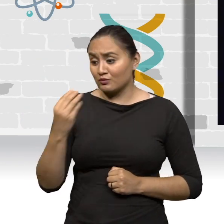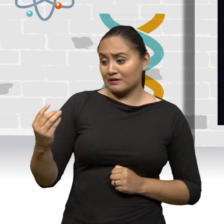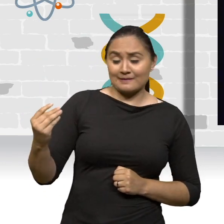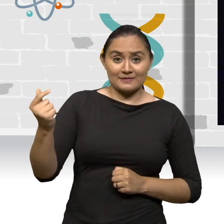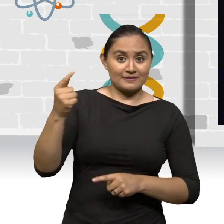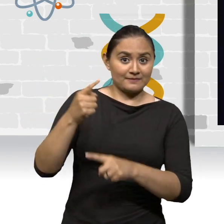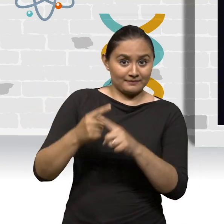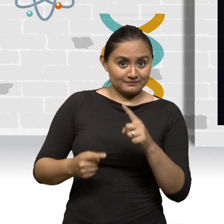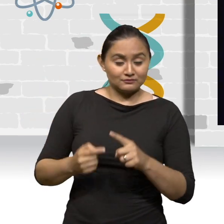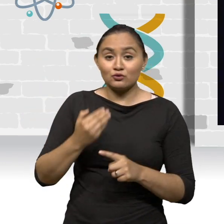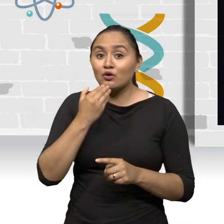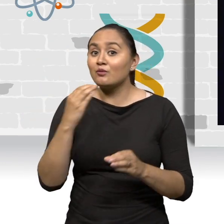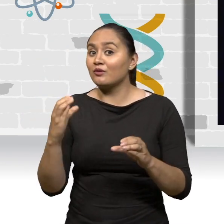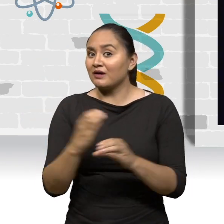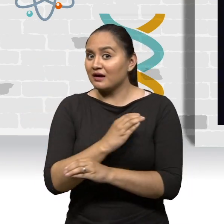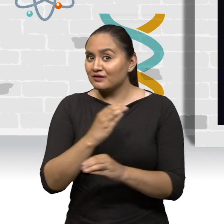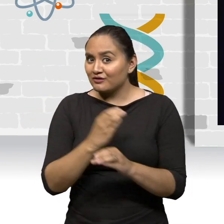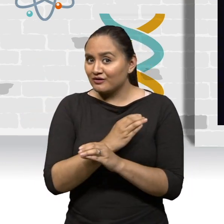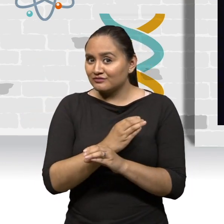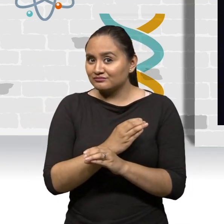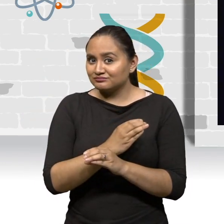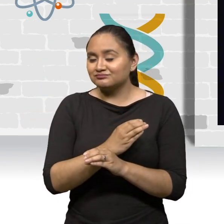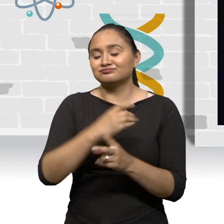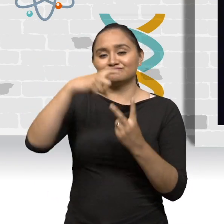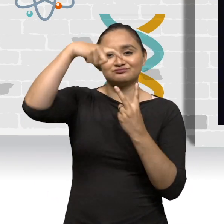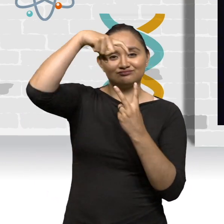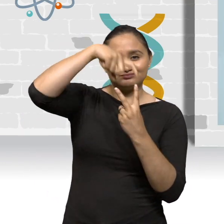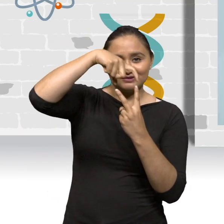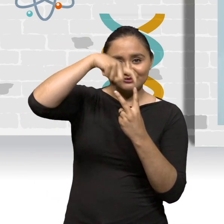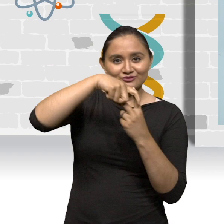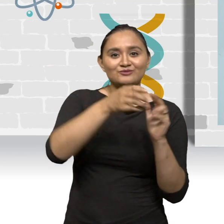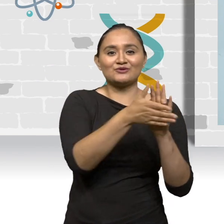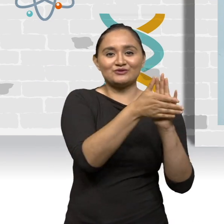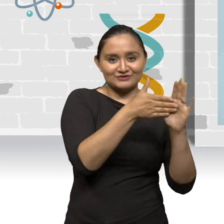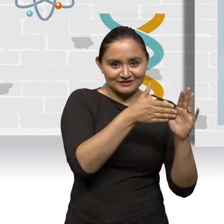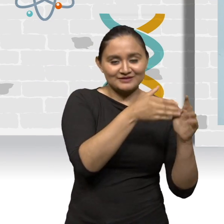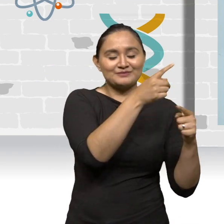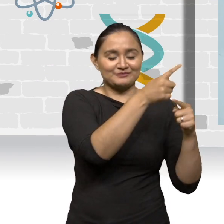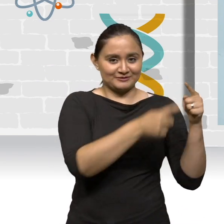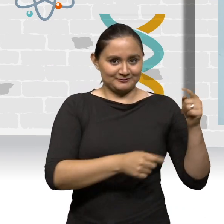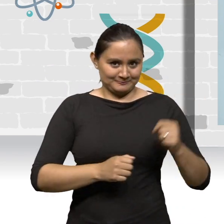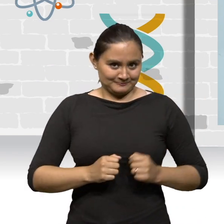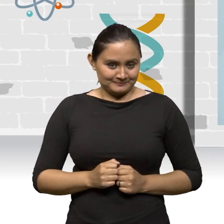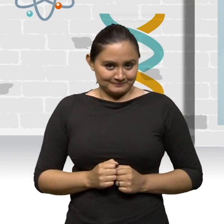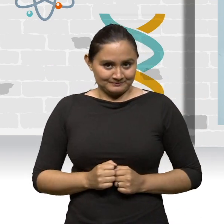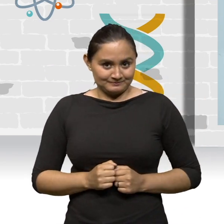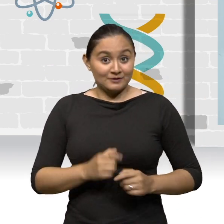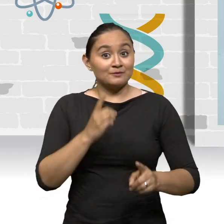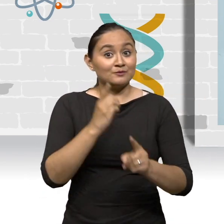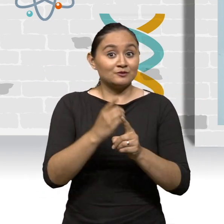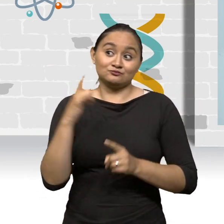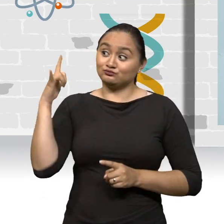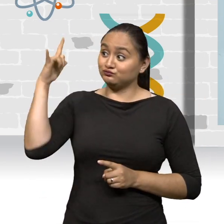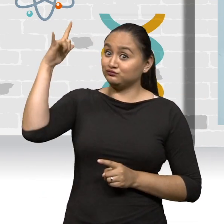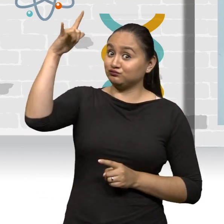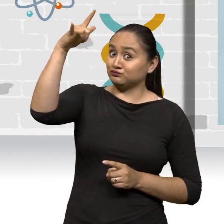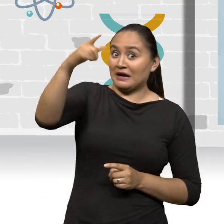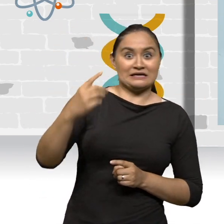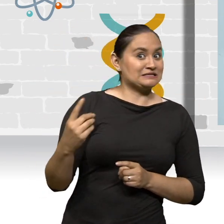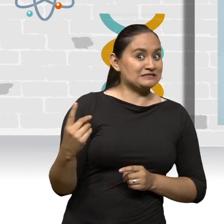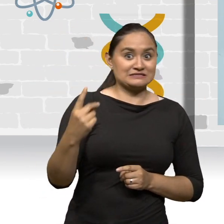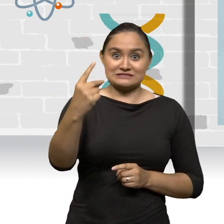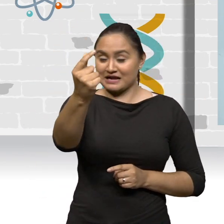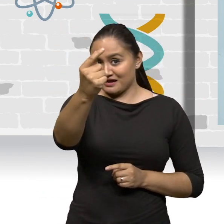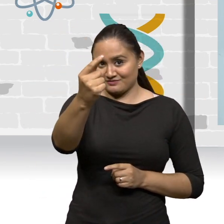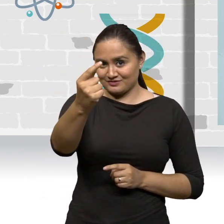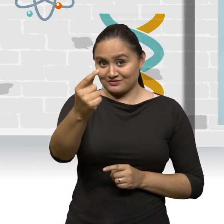la rapidez media simplemente podemos calcular el módulo de la velocidad media. Es por eso que el avión llega más rápido que el